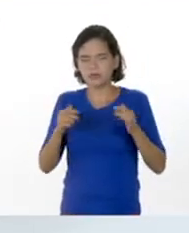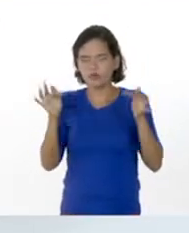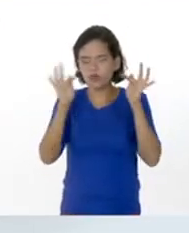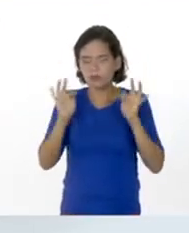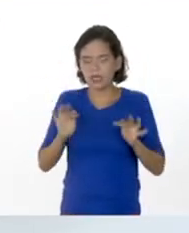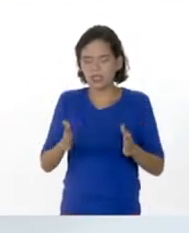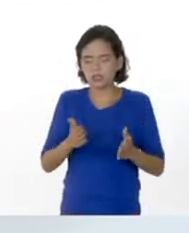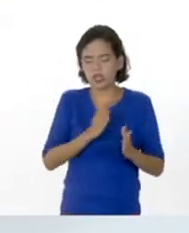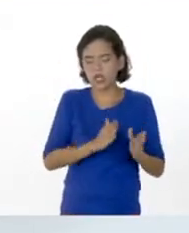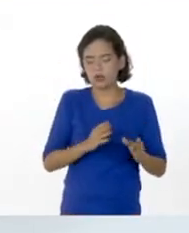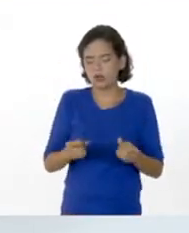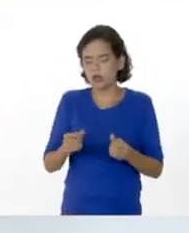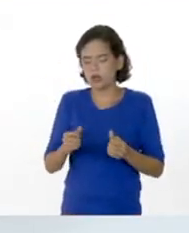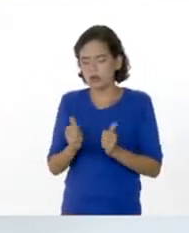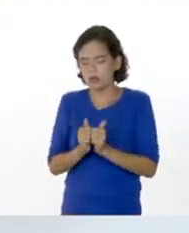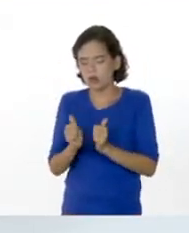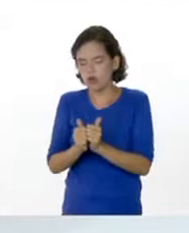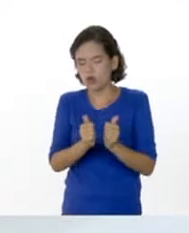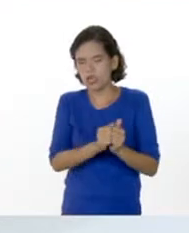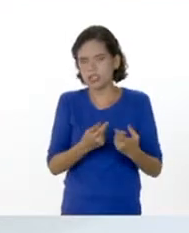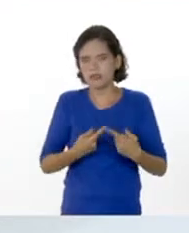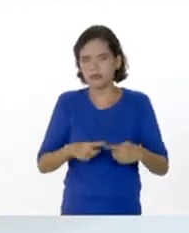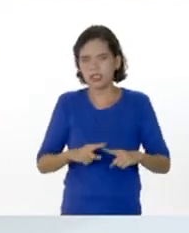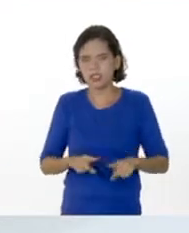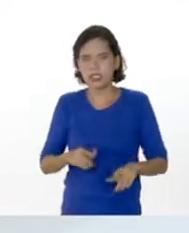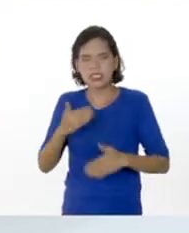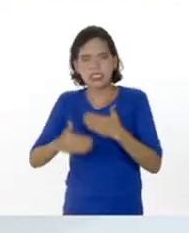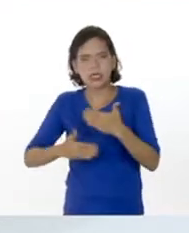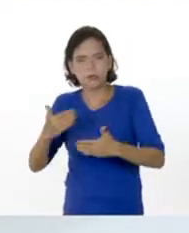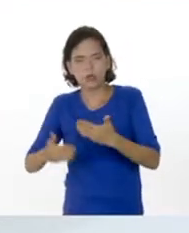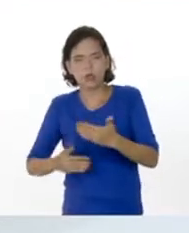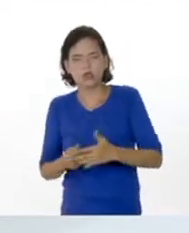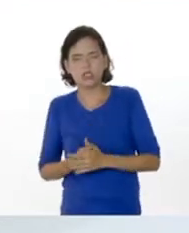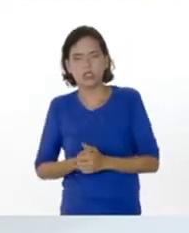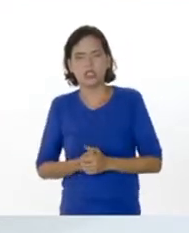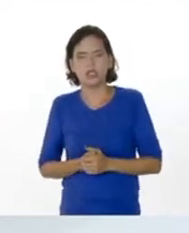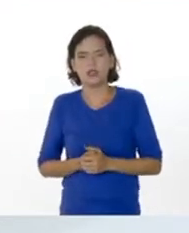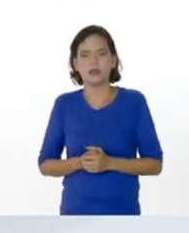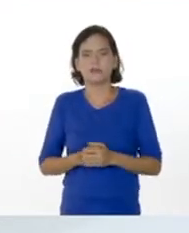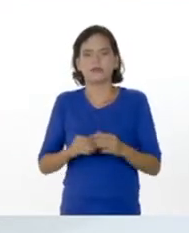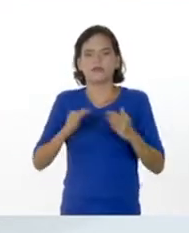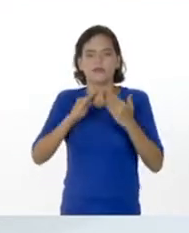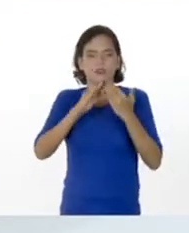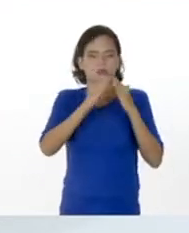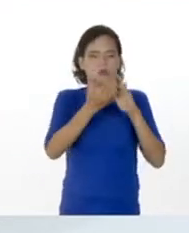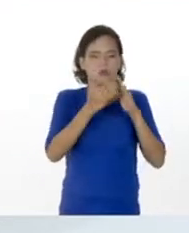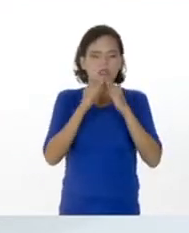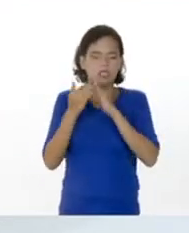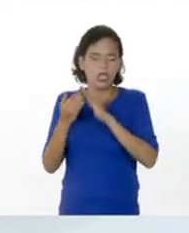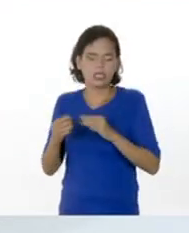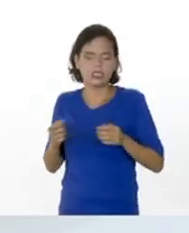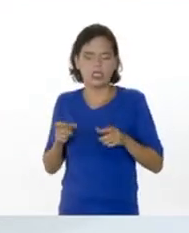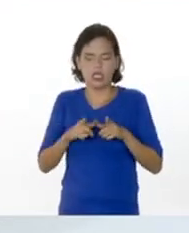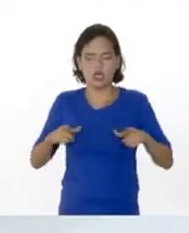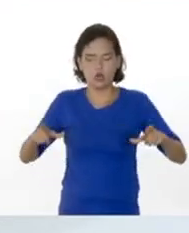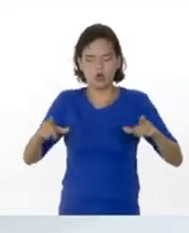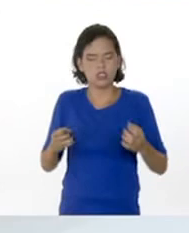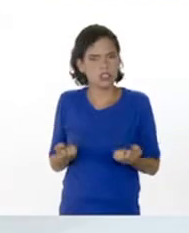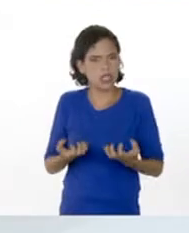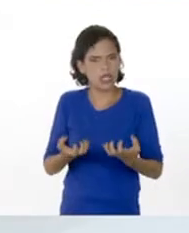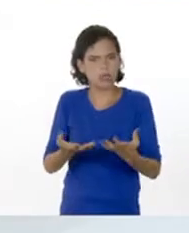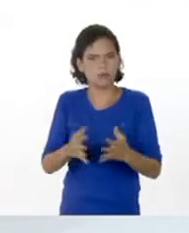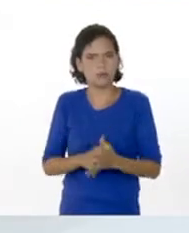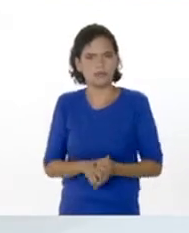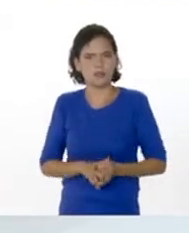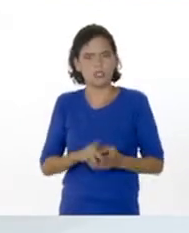de los sedimentos, se produjeron el macizo guayanés, los llanos, cada uno de